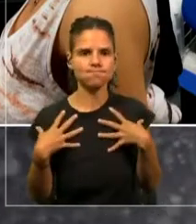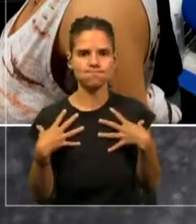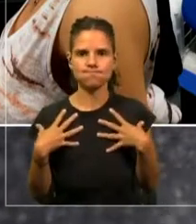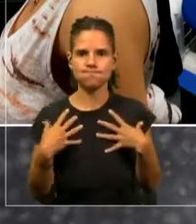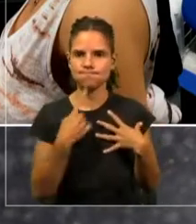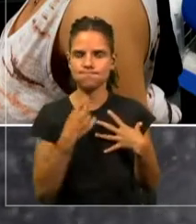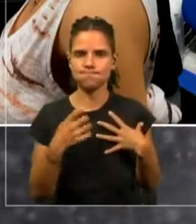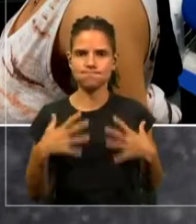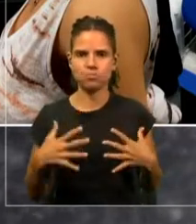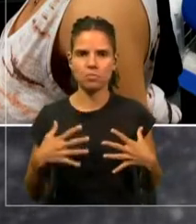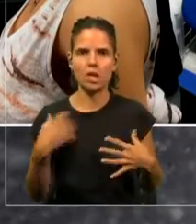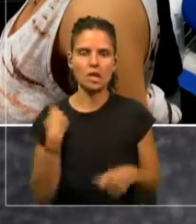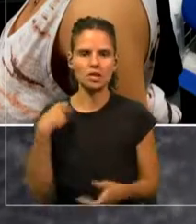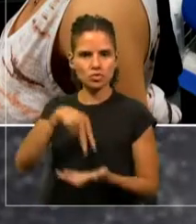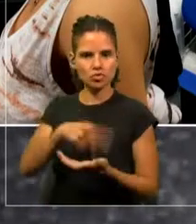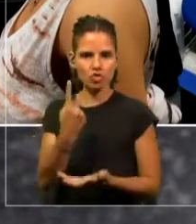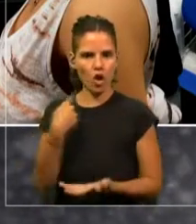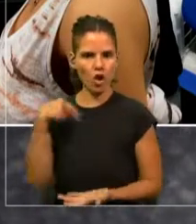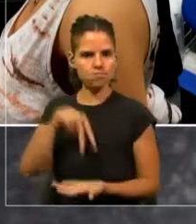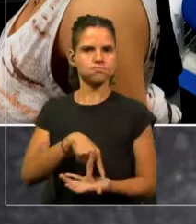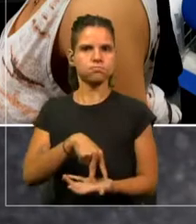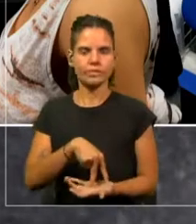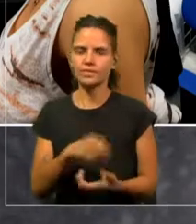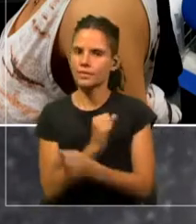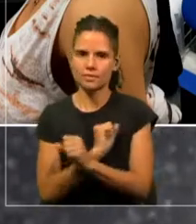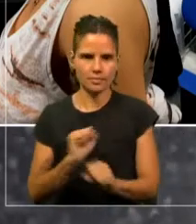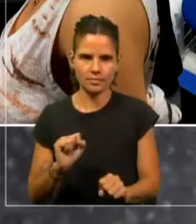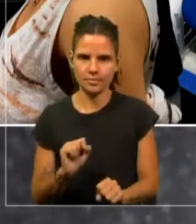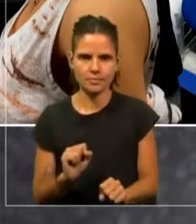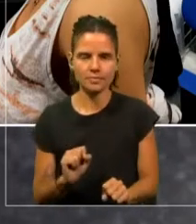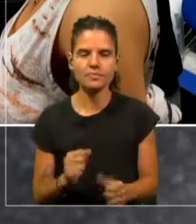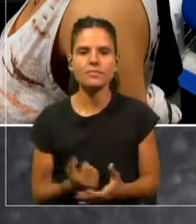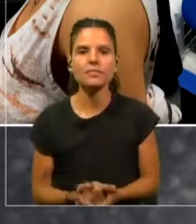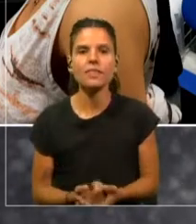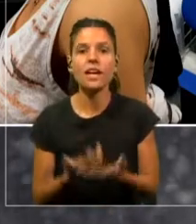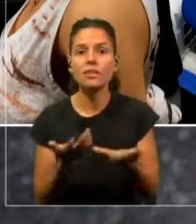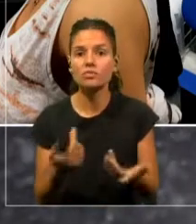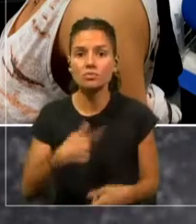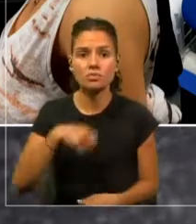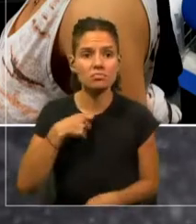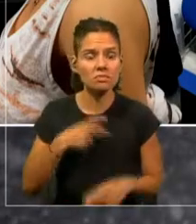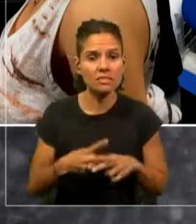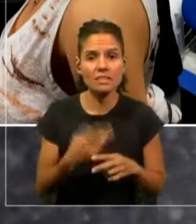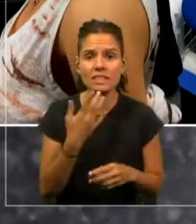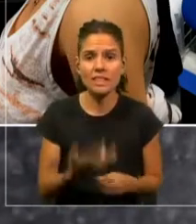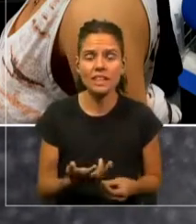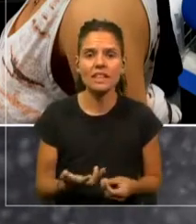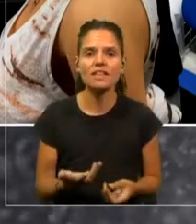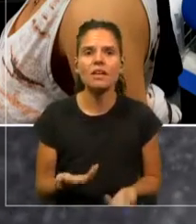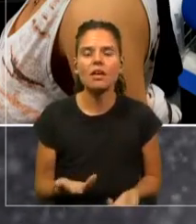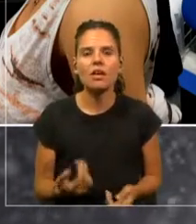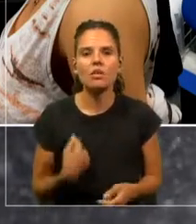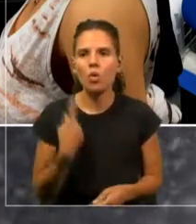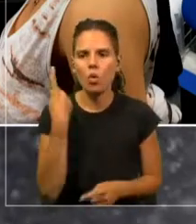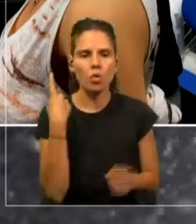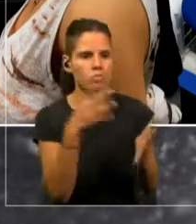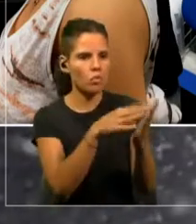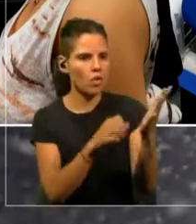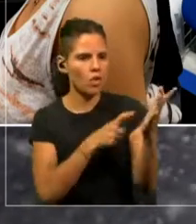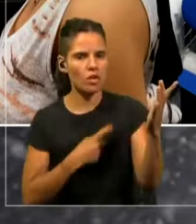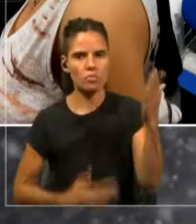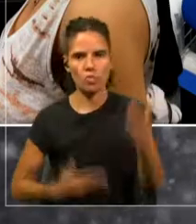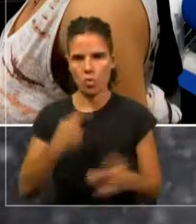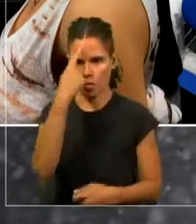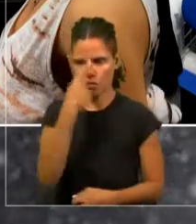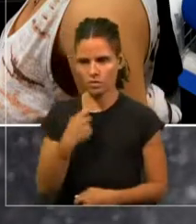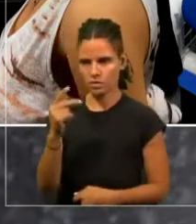puede estar parada sola tampoco. Entonces, lo que han hecho es que tomaron uno de estos modelos de muñecas de